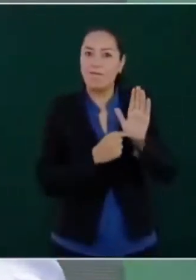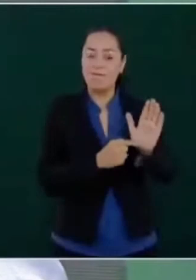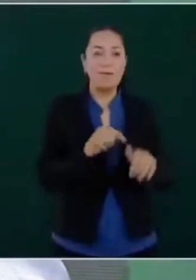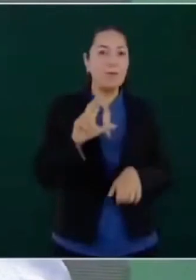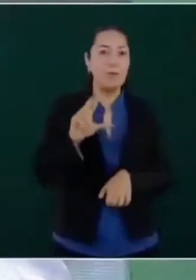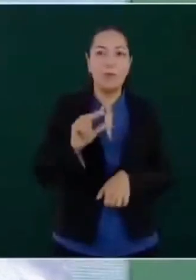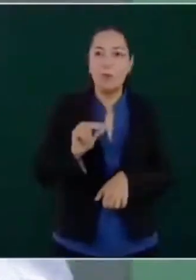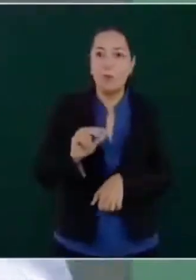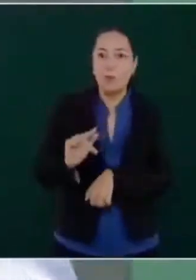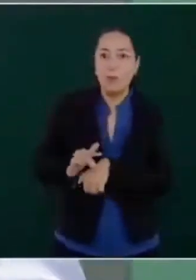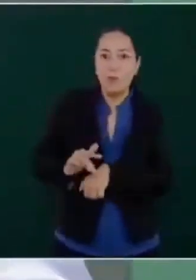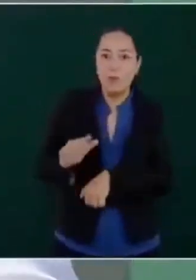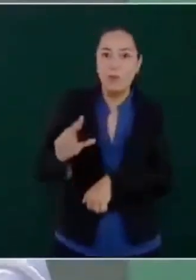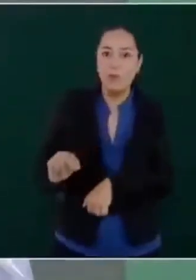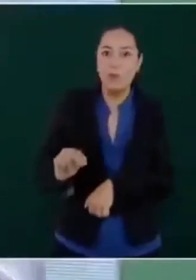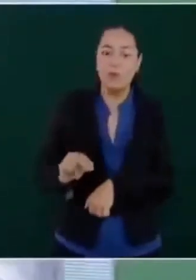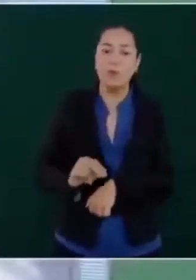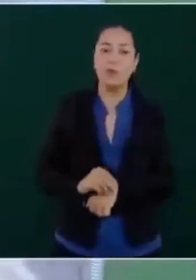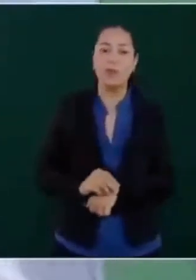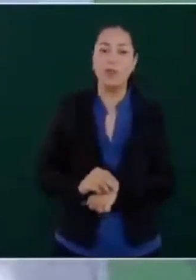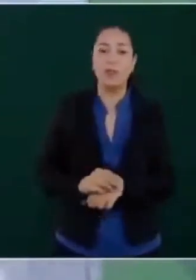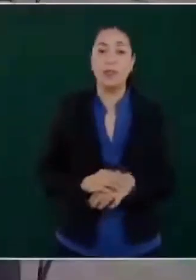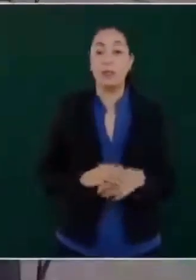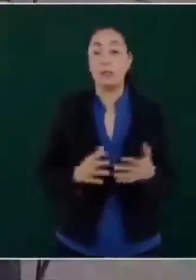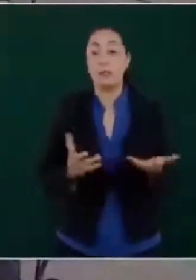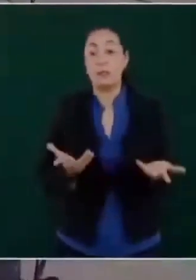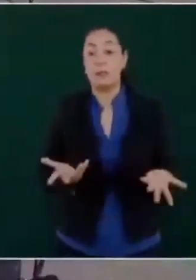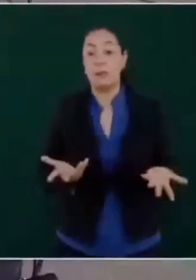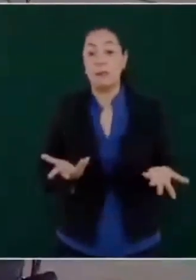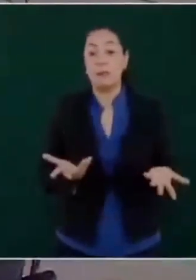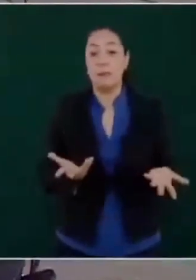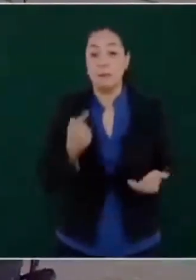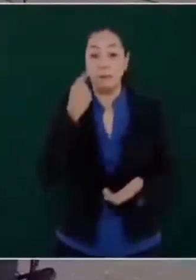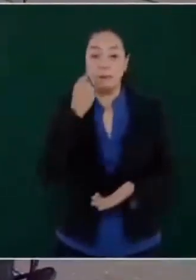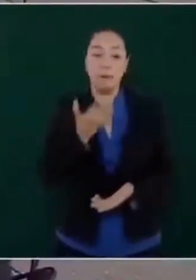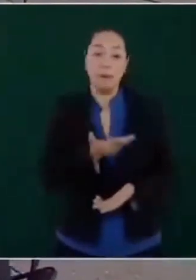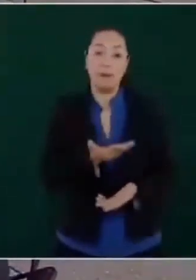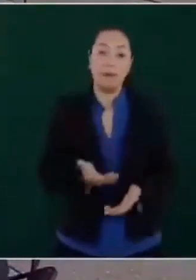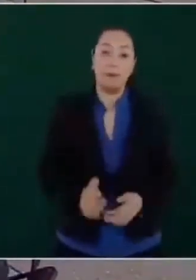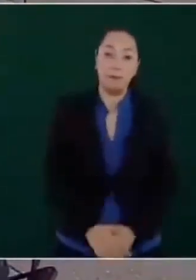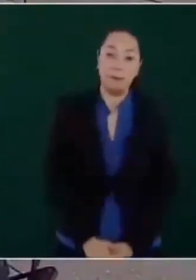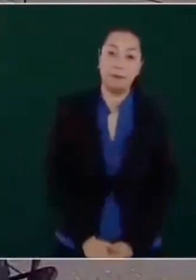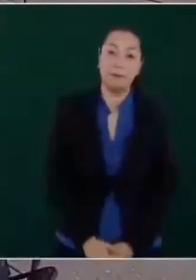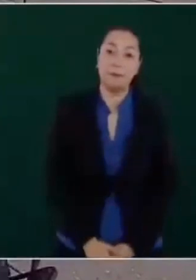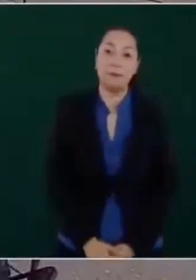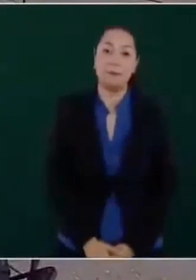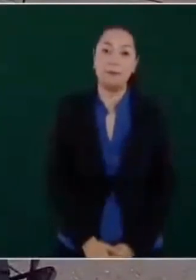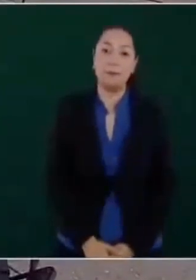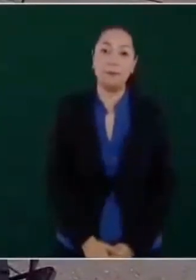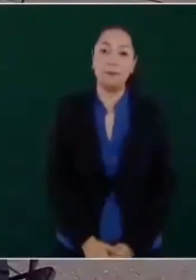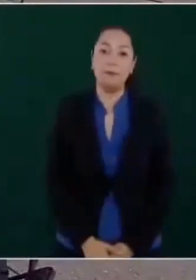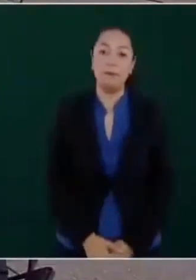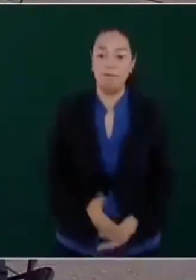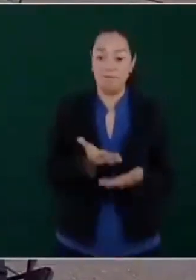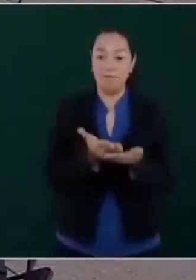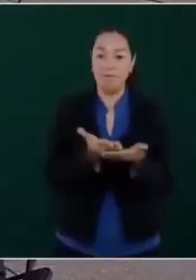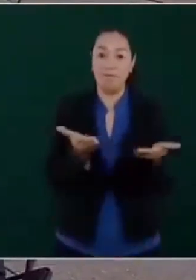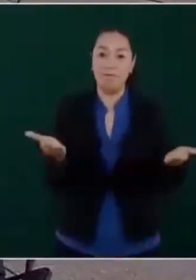Entonces, mira, aquí están todos.